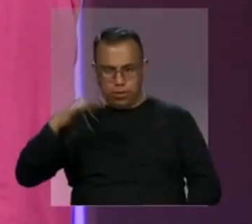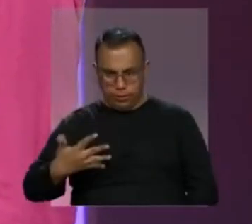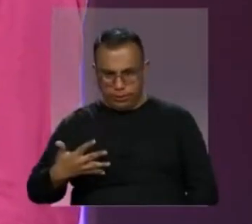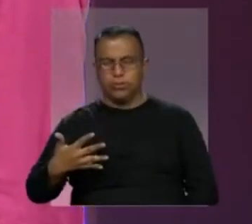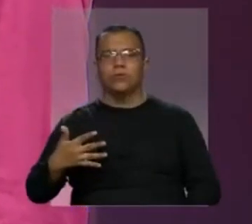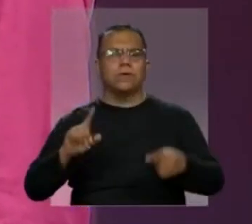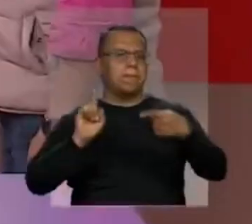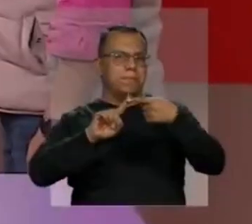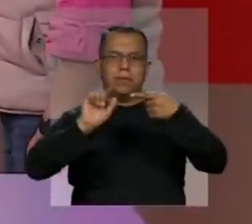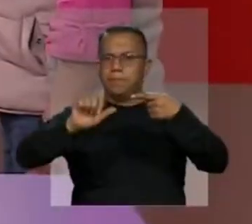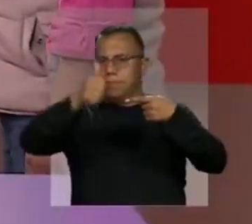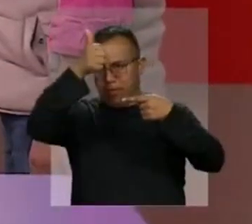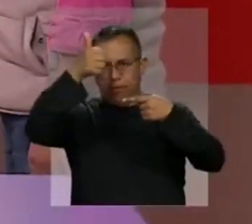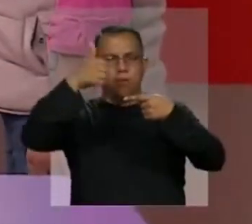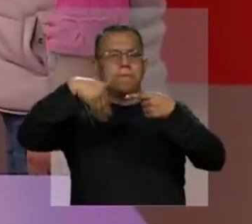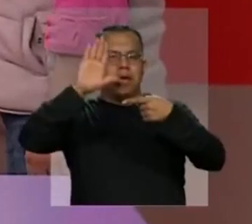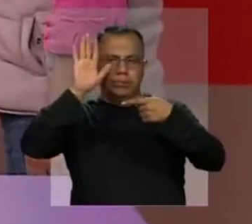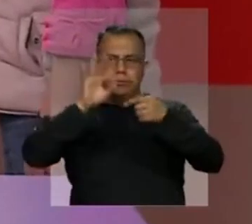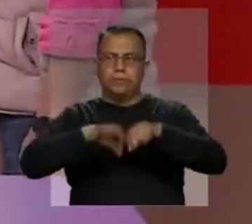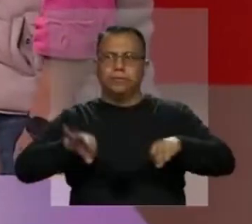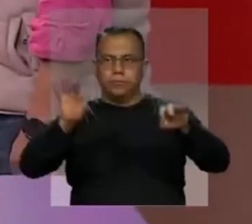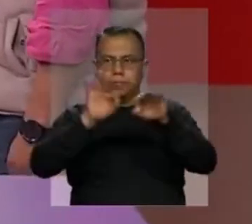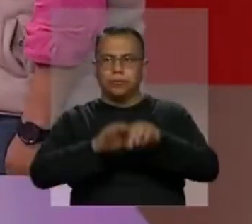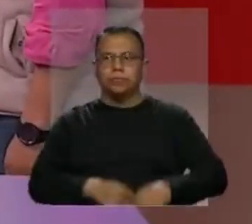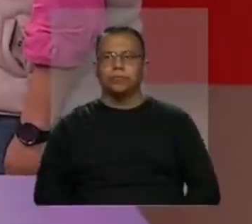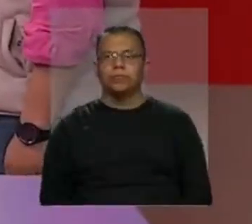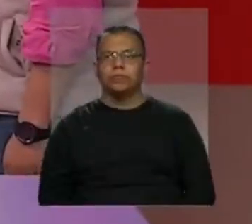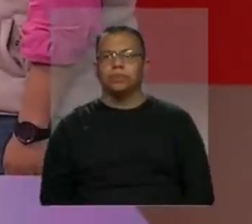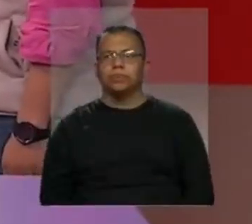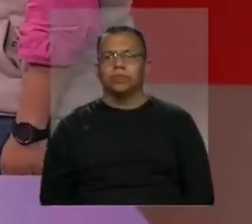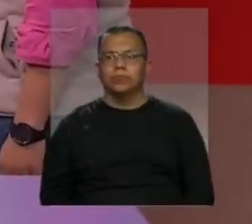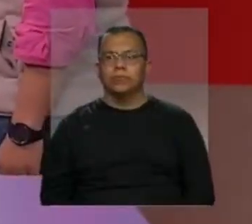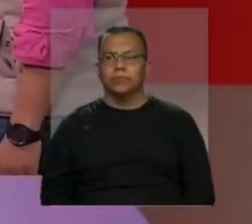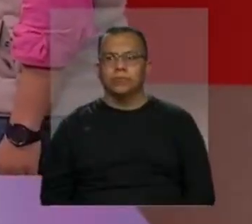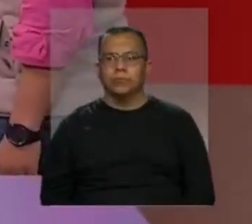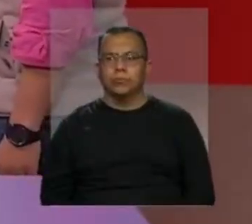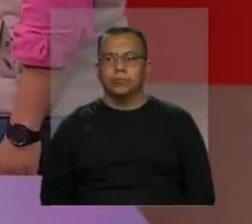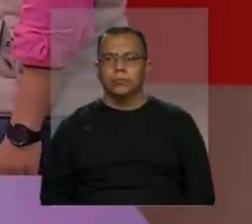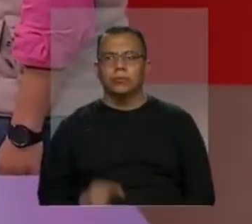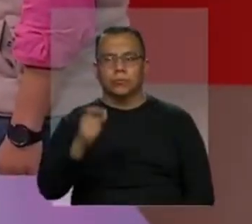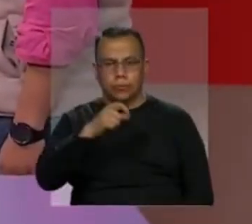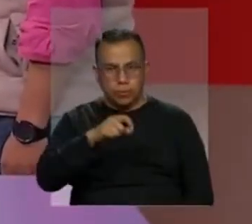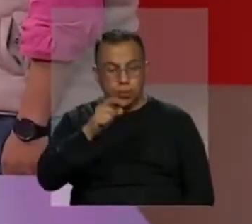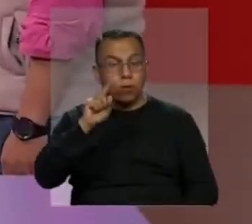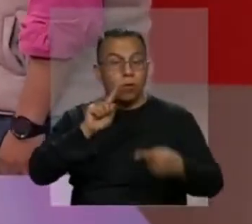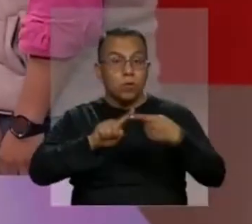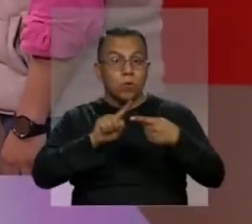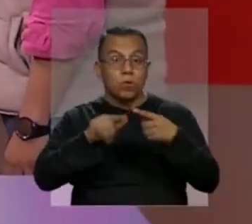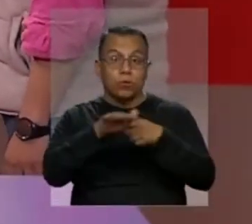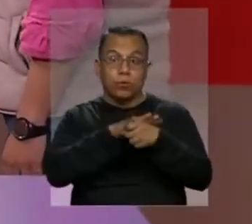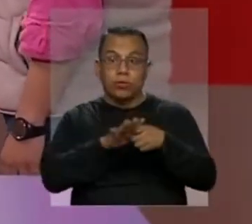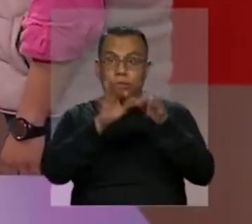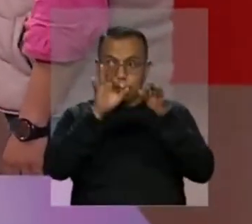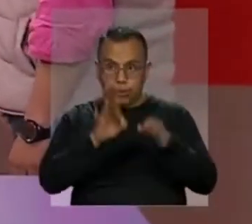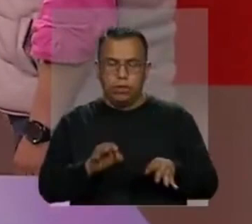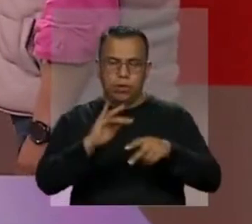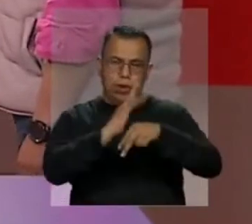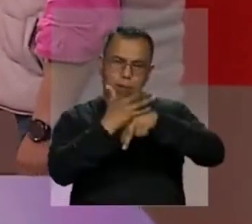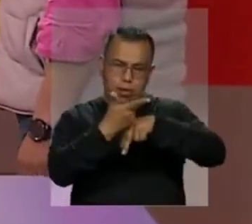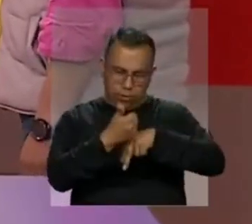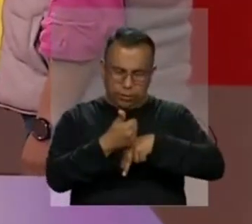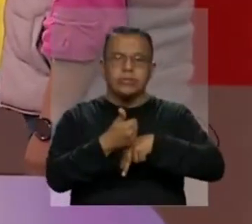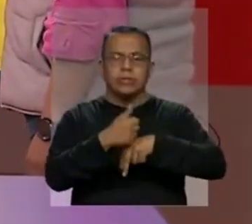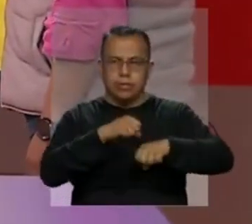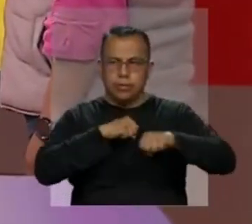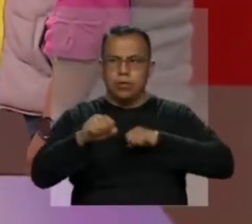de uno a cinco siendo uno por supuesto la más importante así es que esta es la número uno condiciones laborales y seguridad social para los artistas